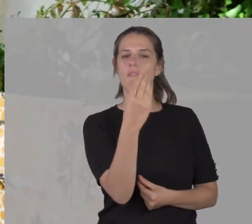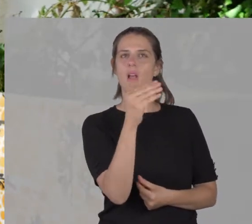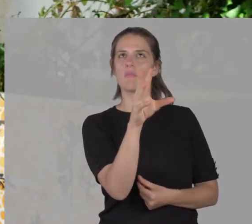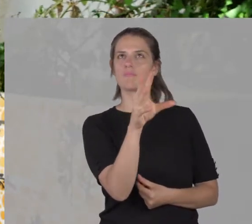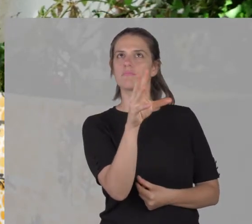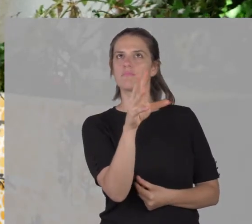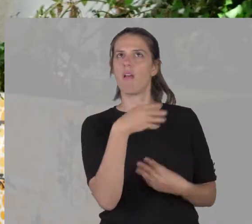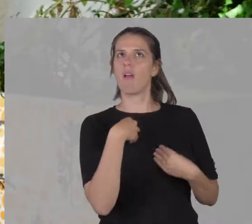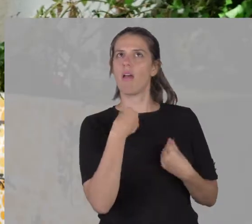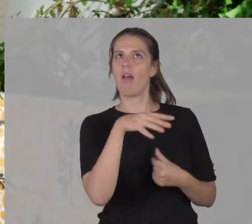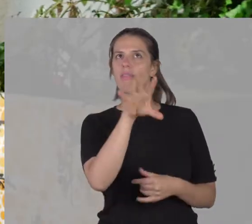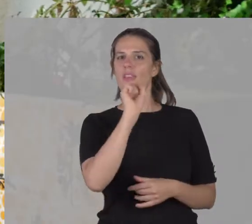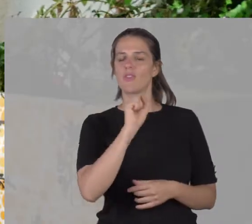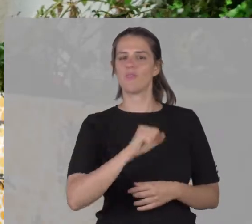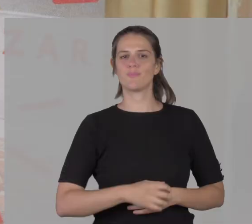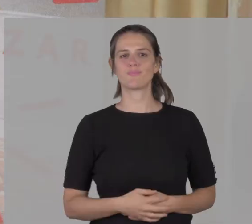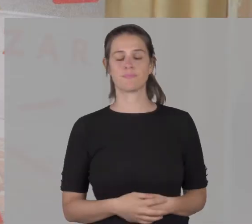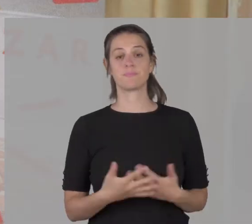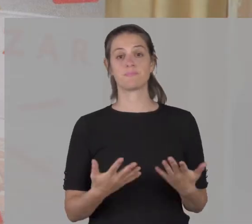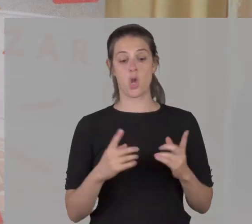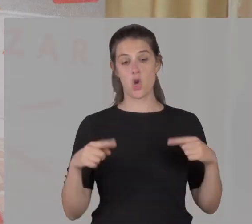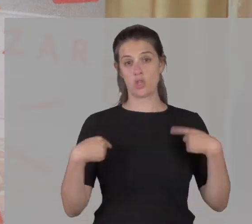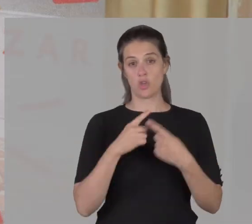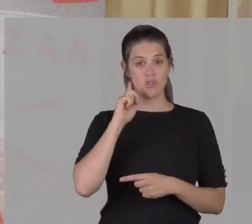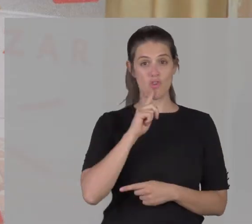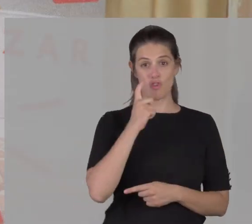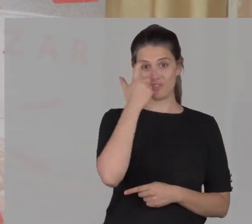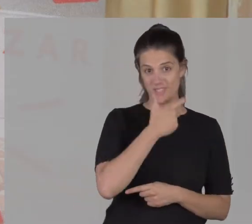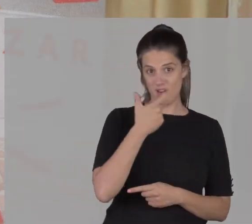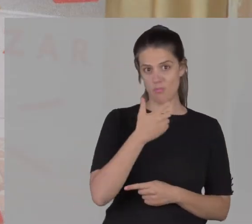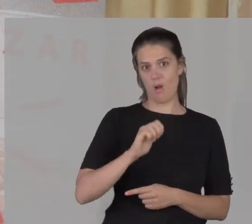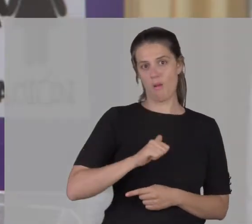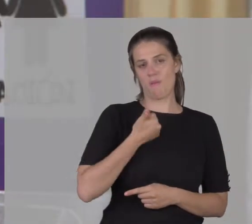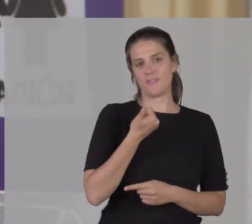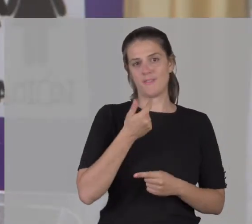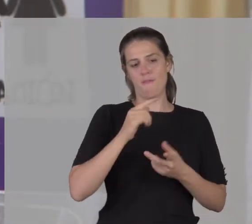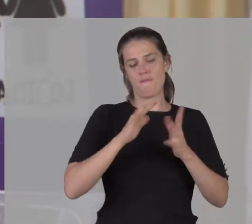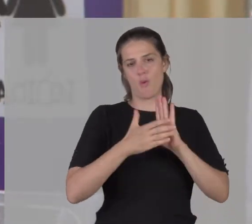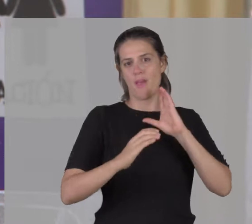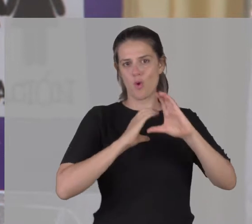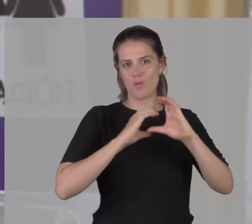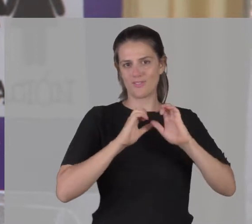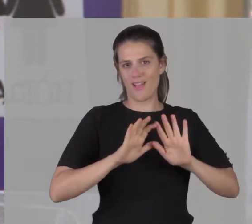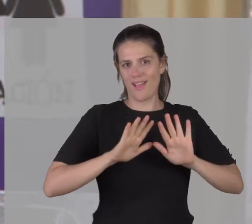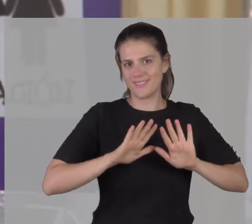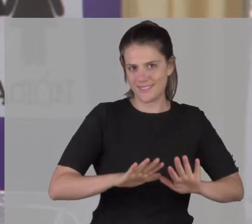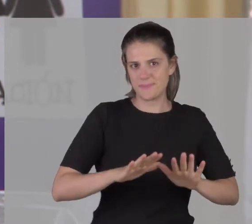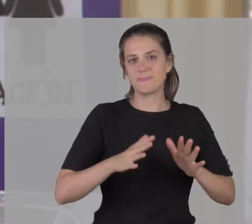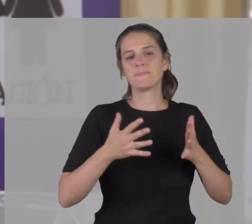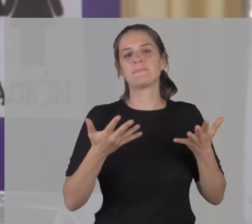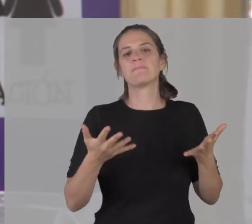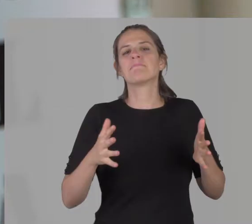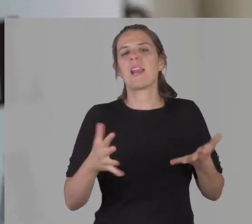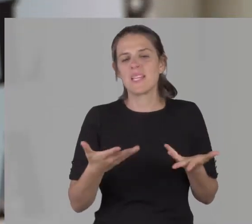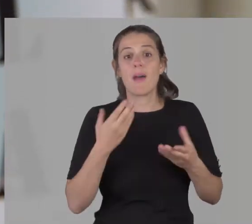medio, por vibrato. Nosotros usamos estos tipos de metodologías, como